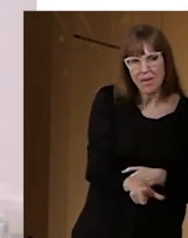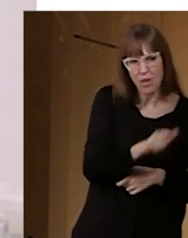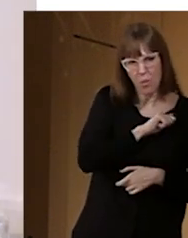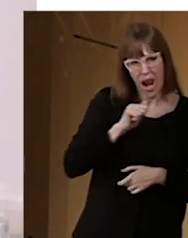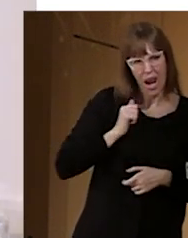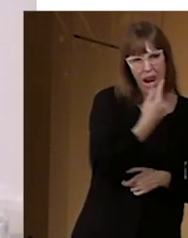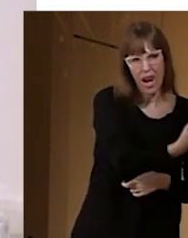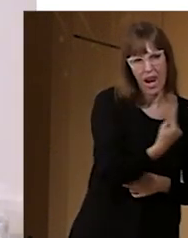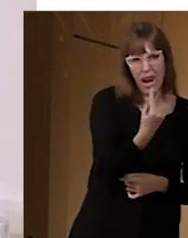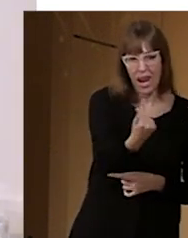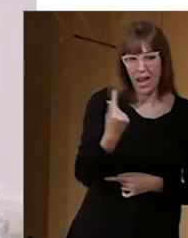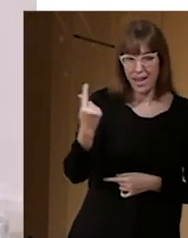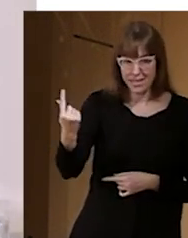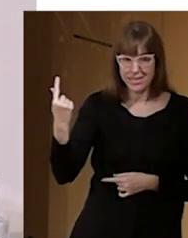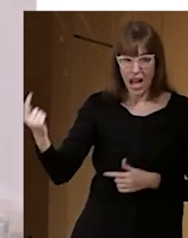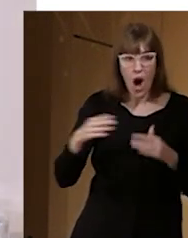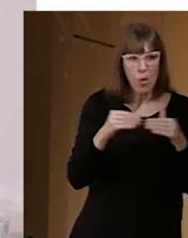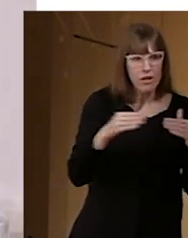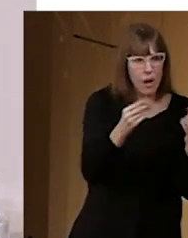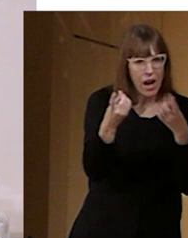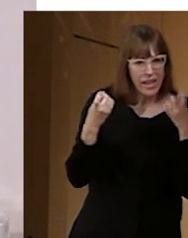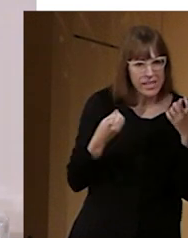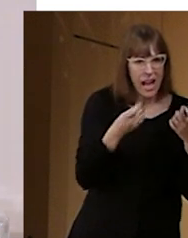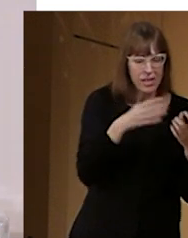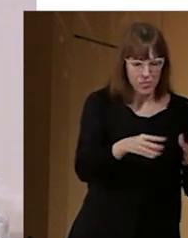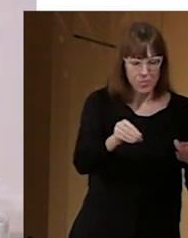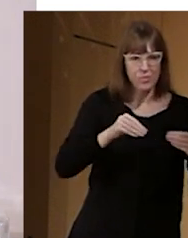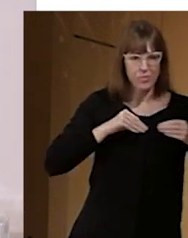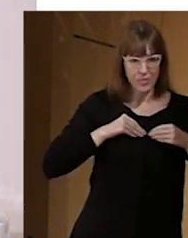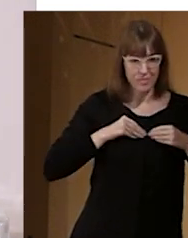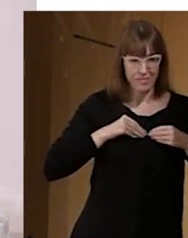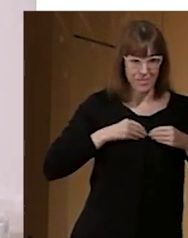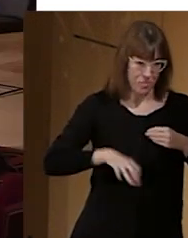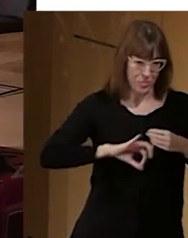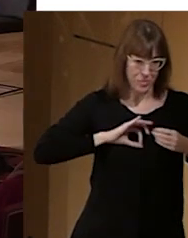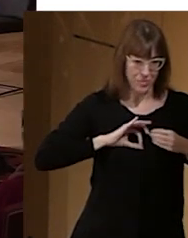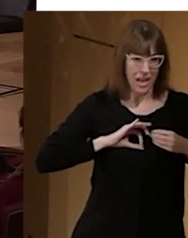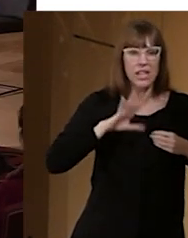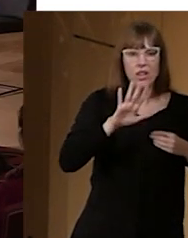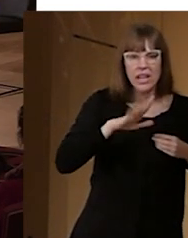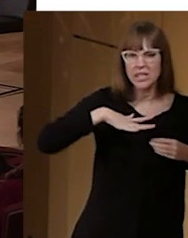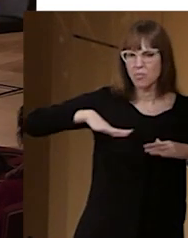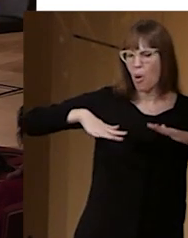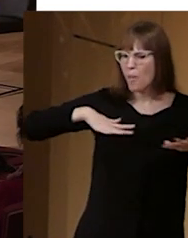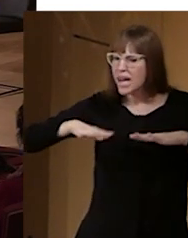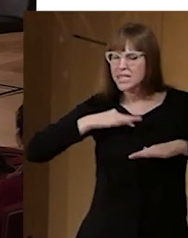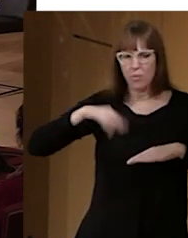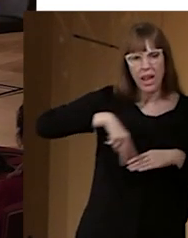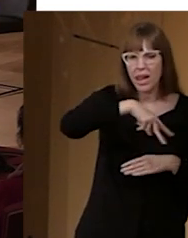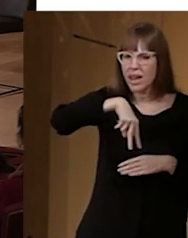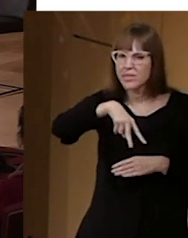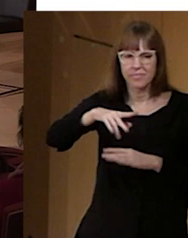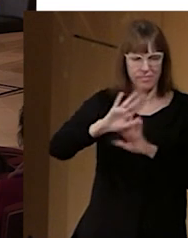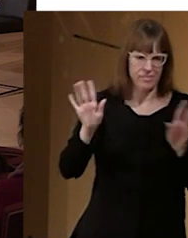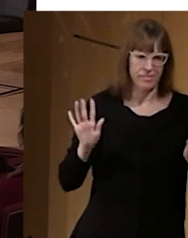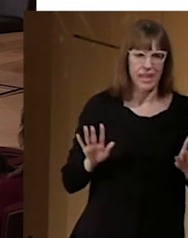va a llevar el usuario que necesita y se puede sentar en cualquier lugar del espacio, incluso moverse si es una visita, etcétera. El bucle magnético es